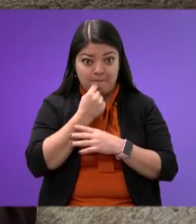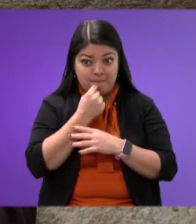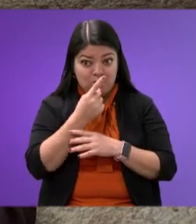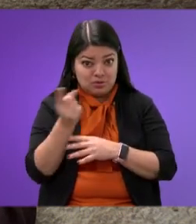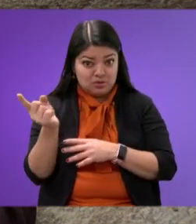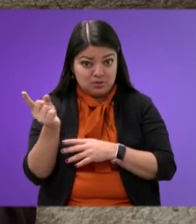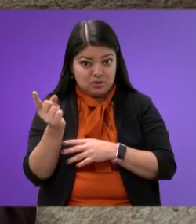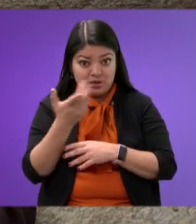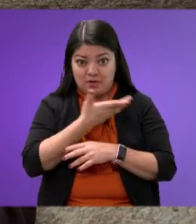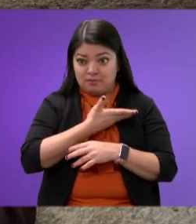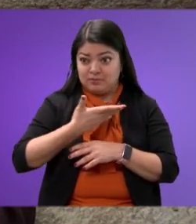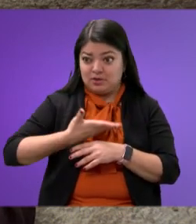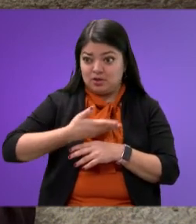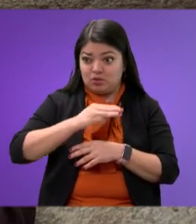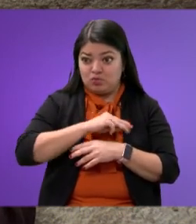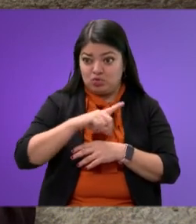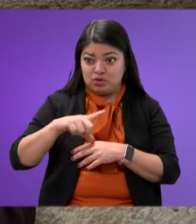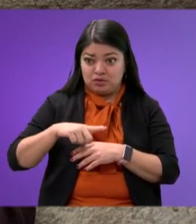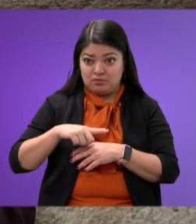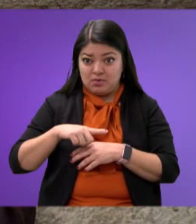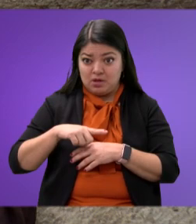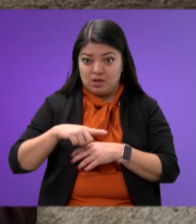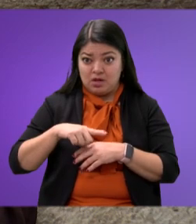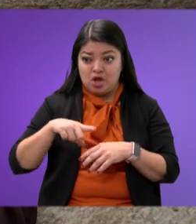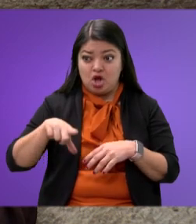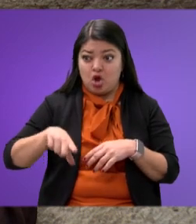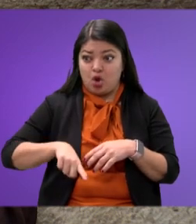presidentes municipales? ¿El gobernador?